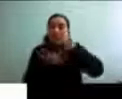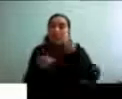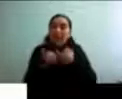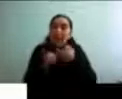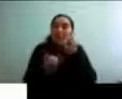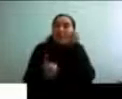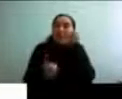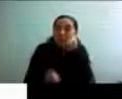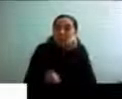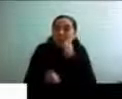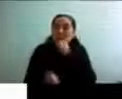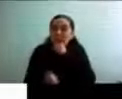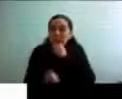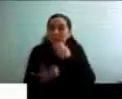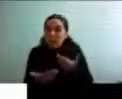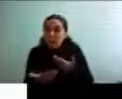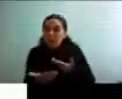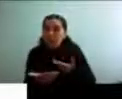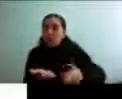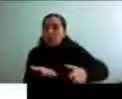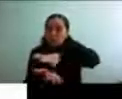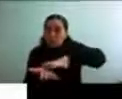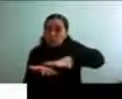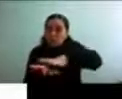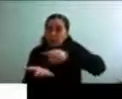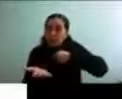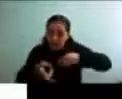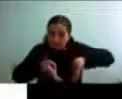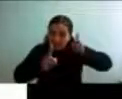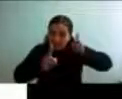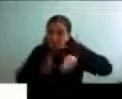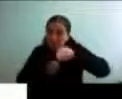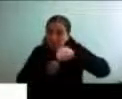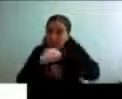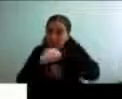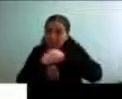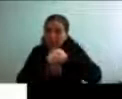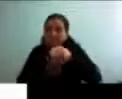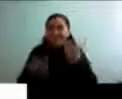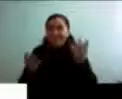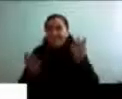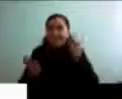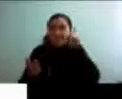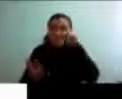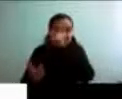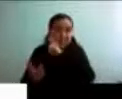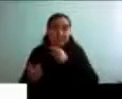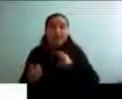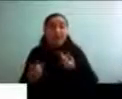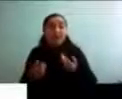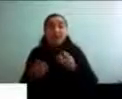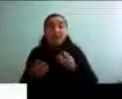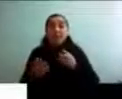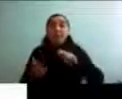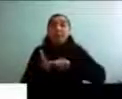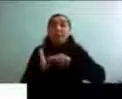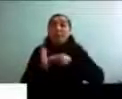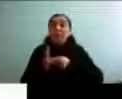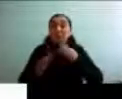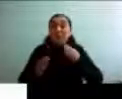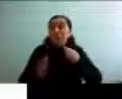las personas viejas, ¿no? Hay gente mayor que pierde redes por dificultades para desplazarse